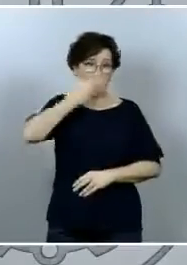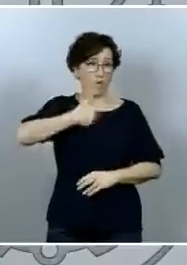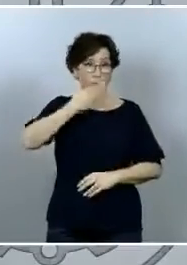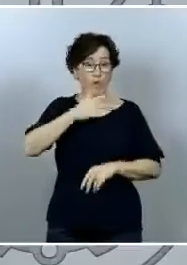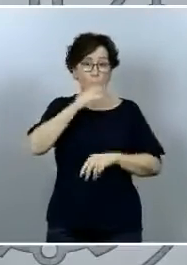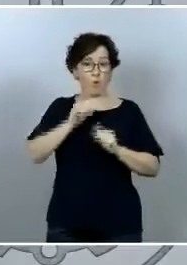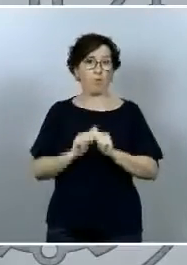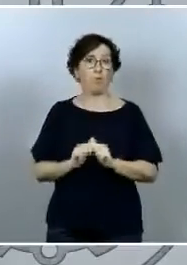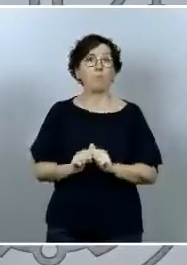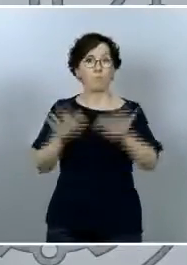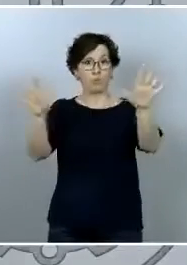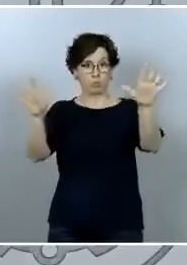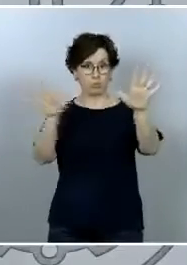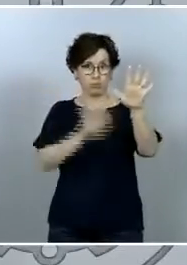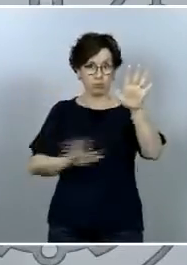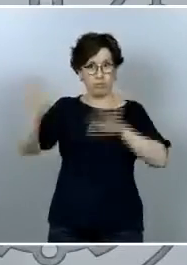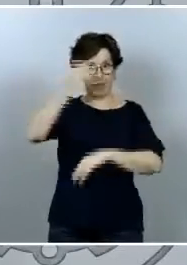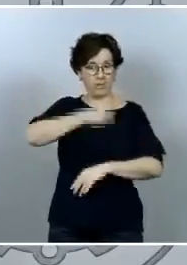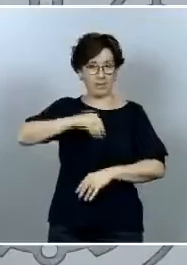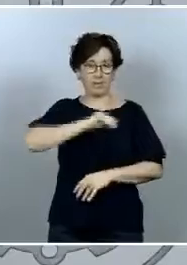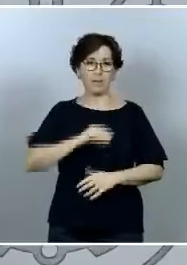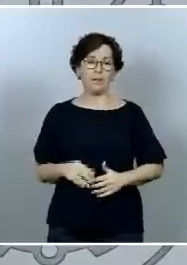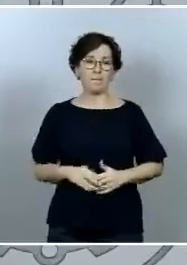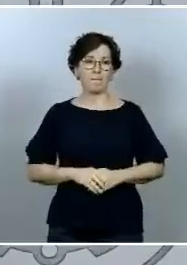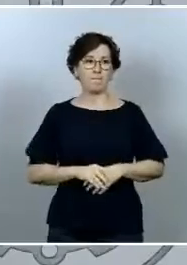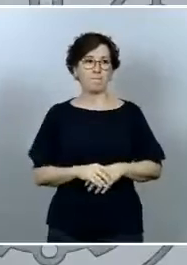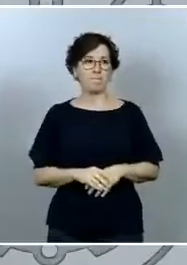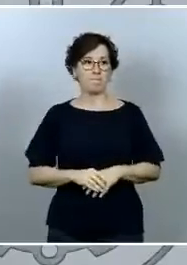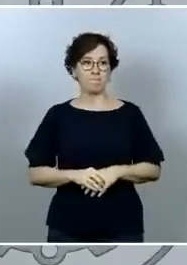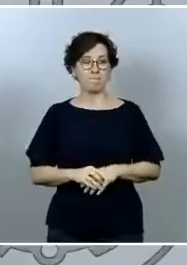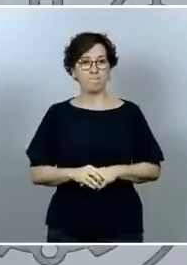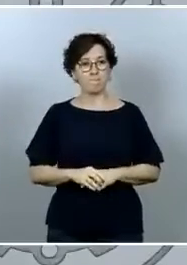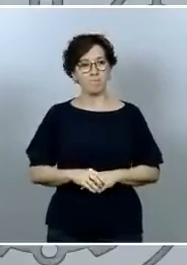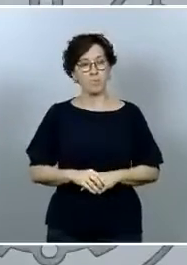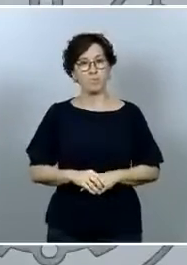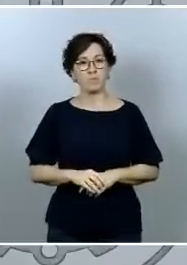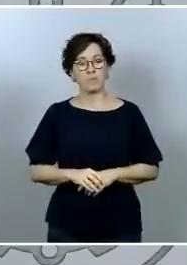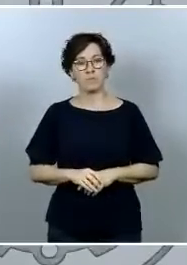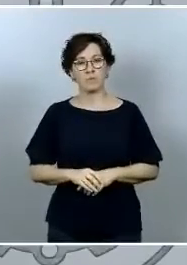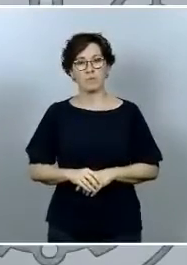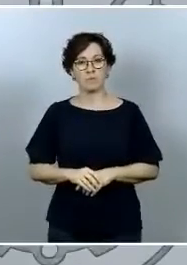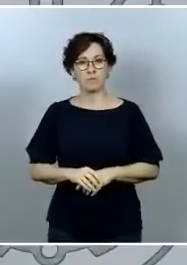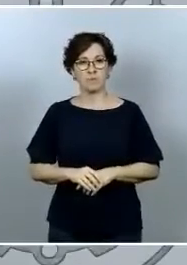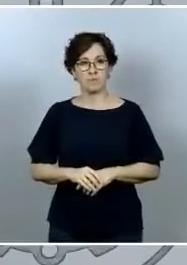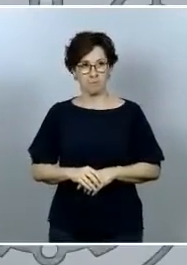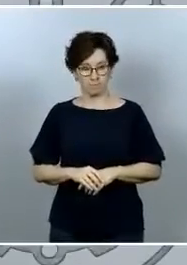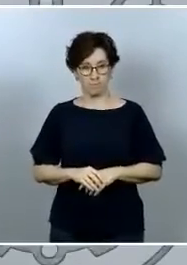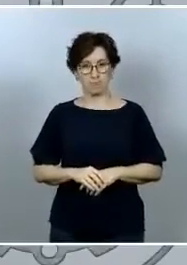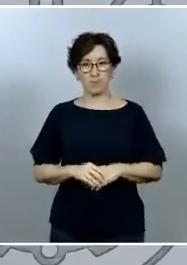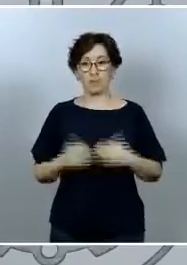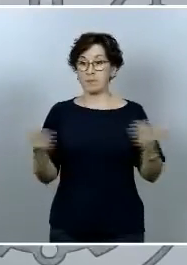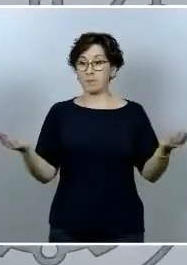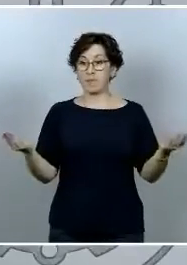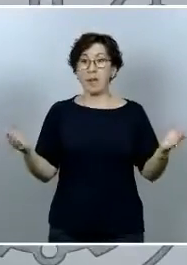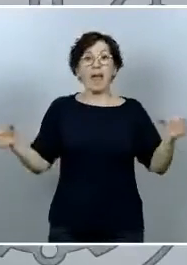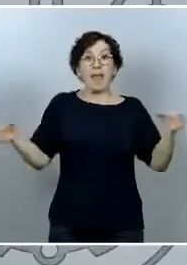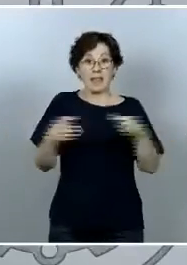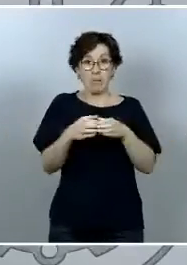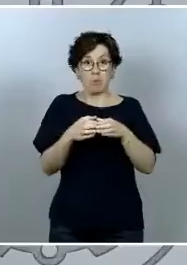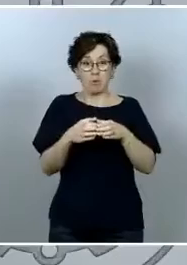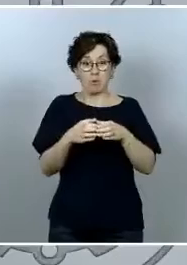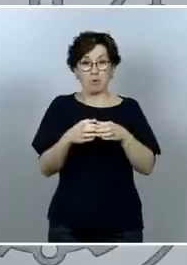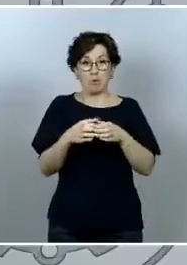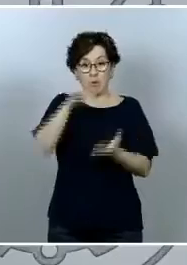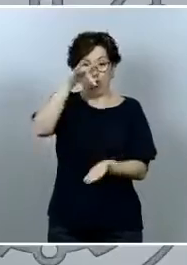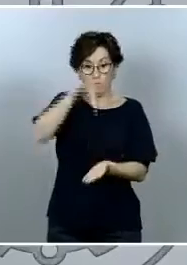tenido por el conjunto del territorio en segundo lugar decirle que todo equipo cuando llega a sus funciones al desarrollo de